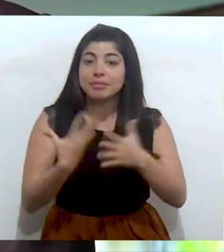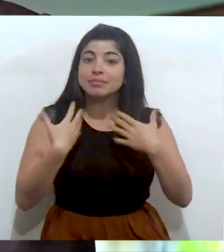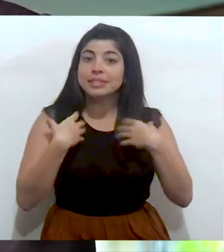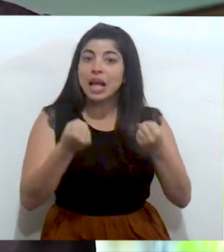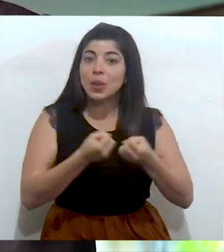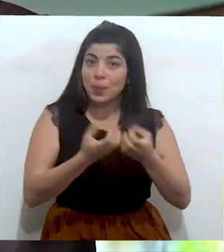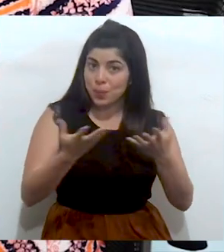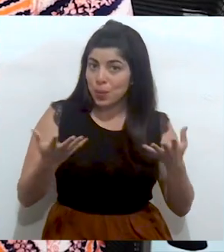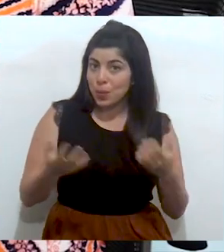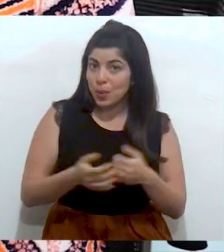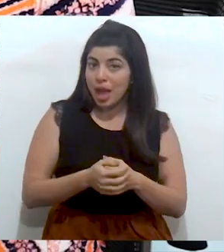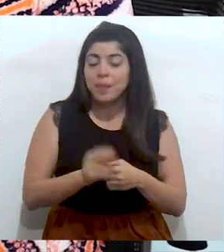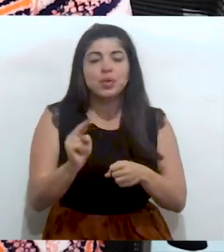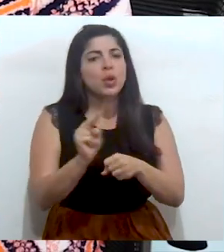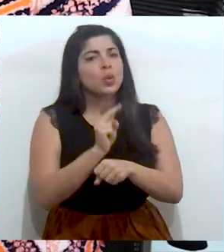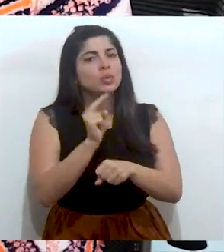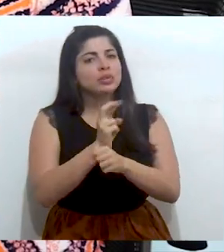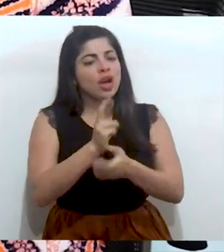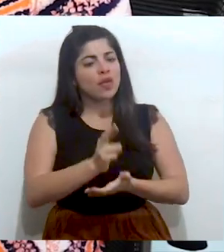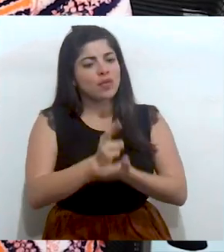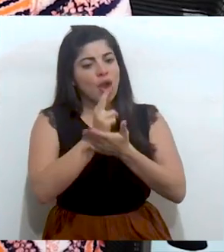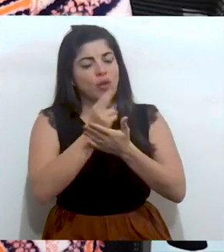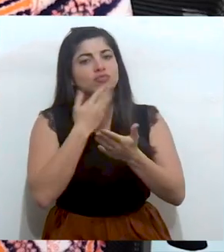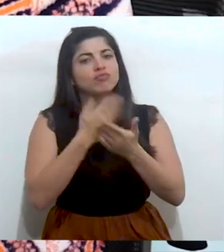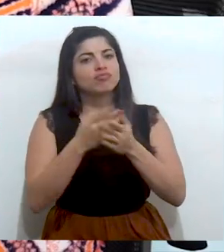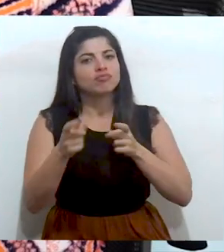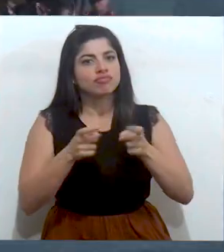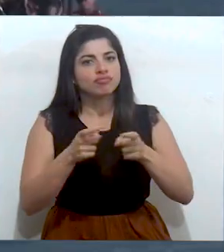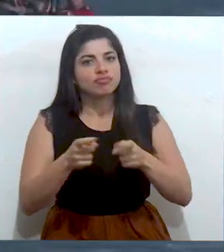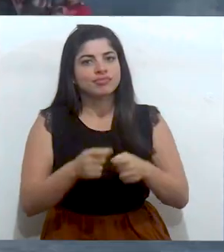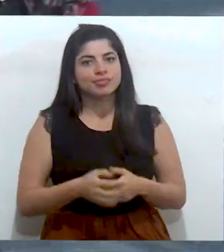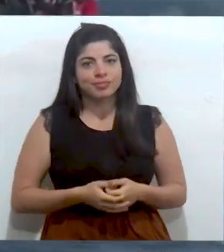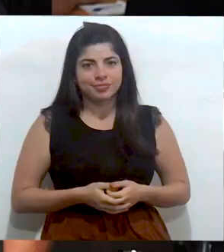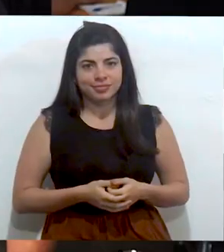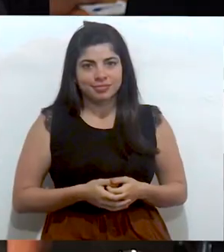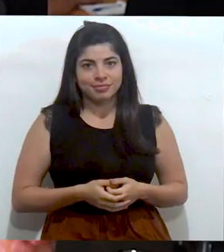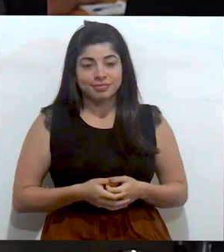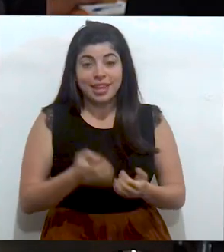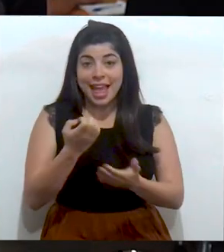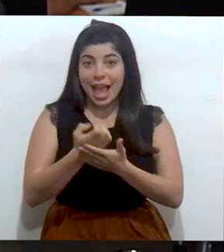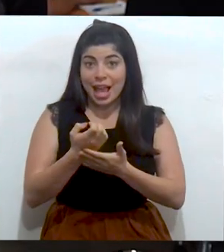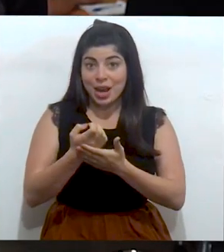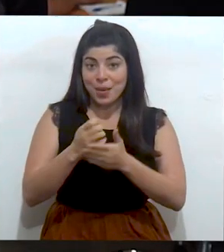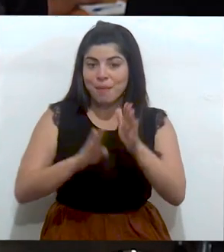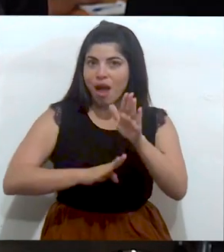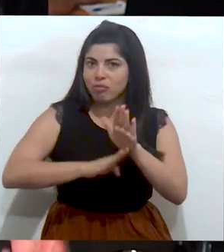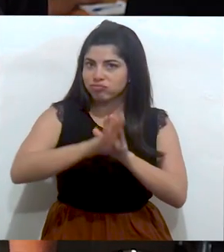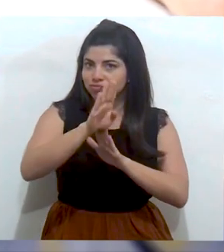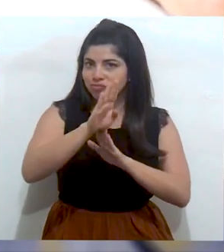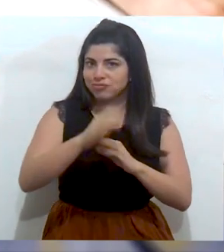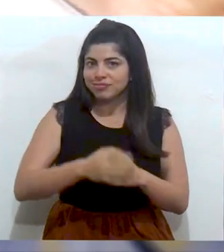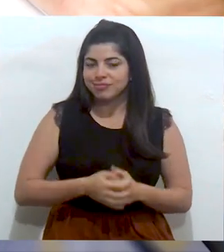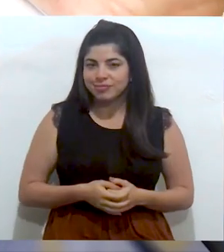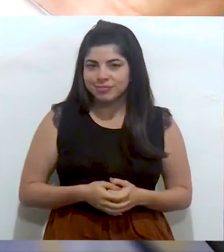valor público. Y utilice los recursos eficazmente. De una economía que crece.